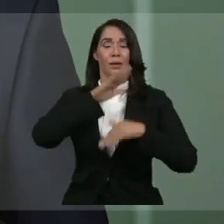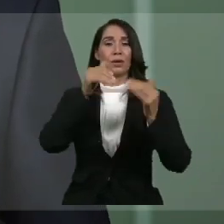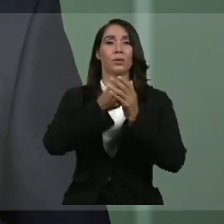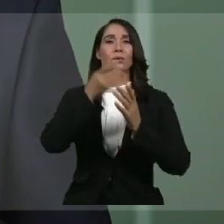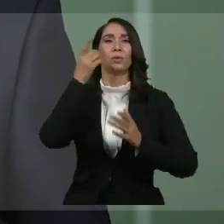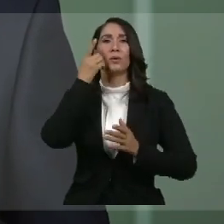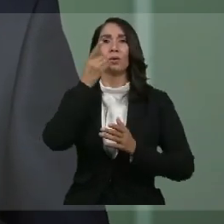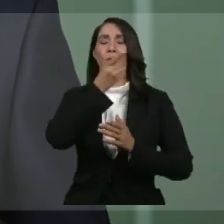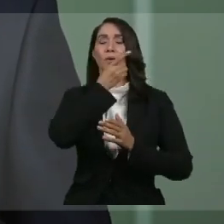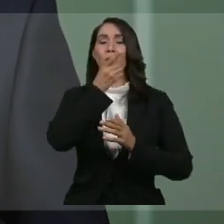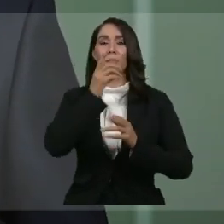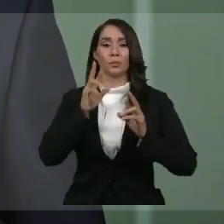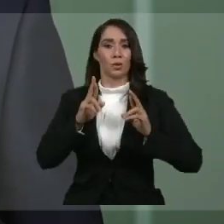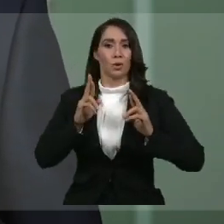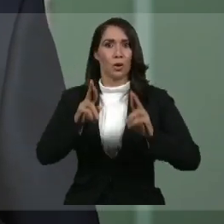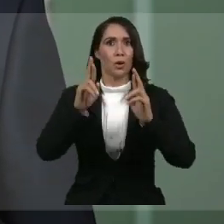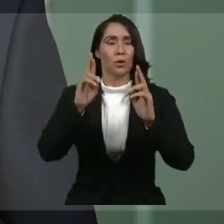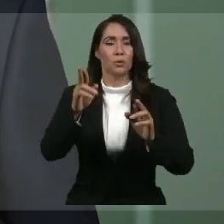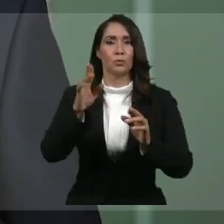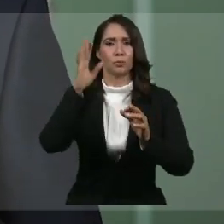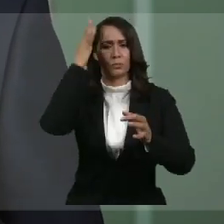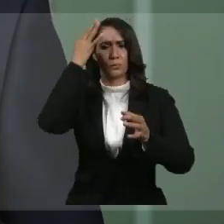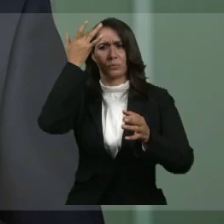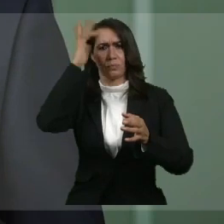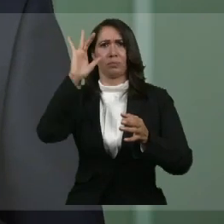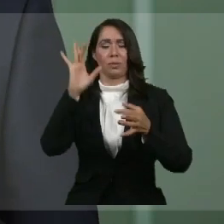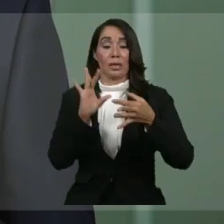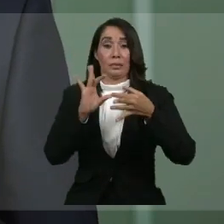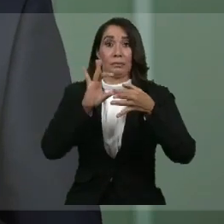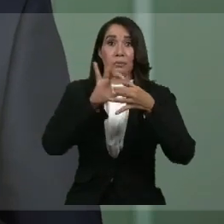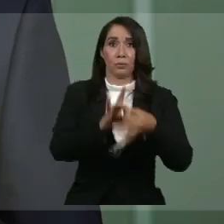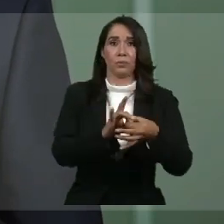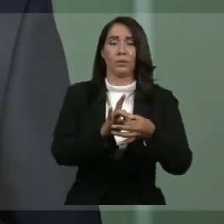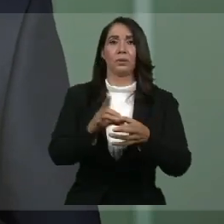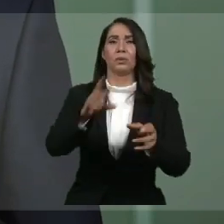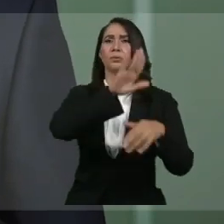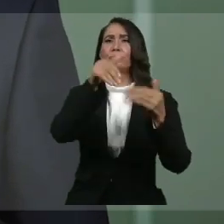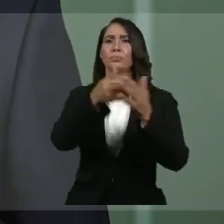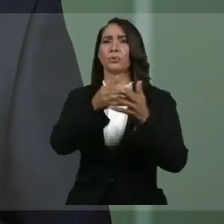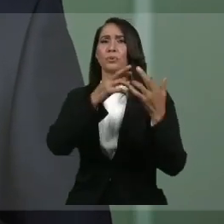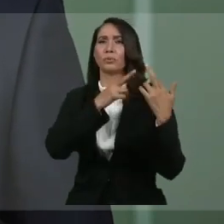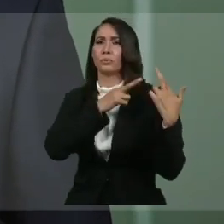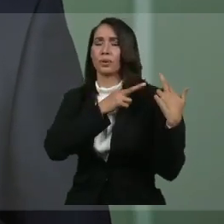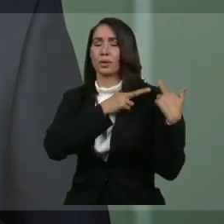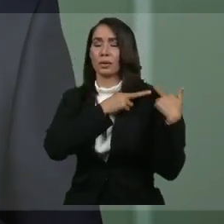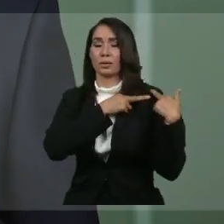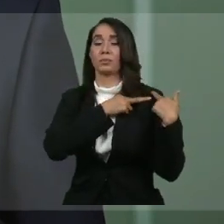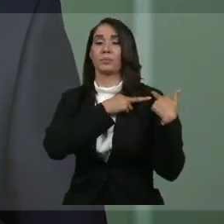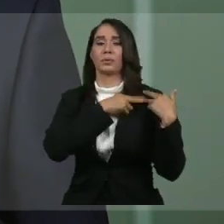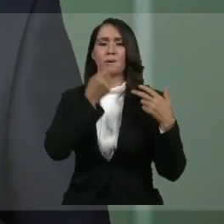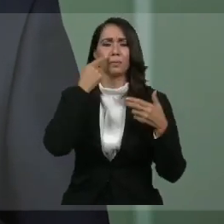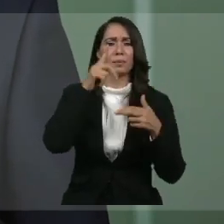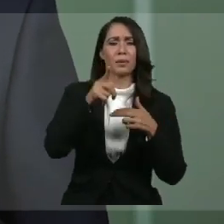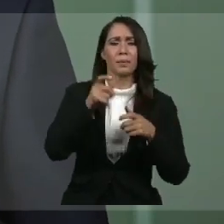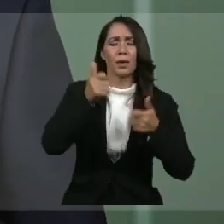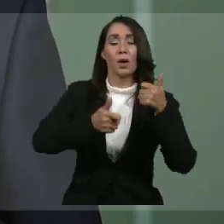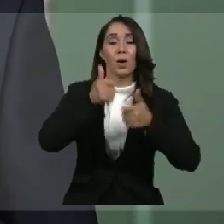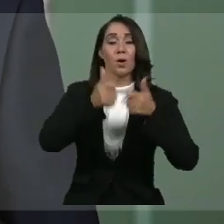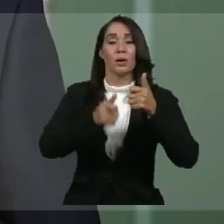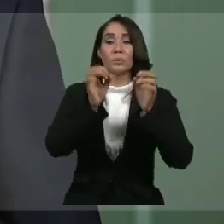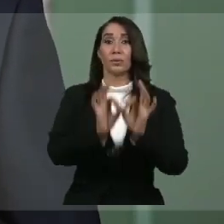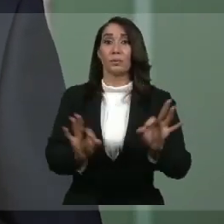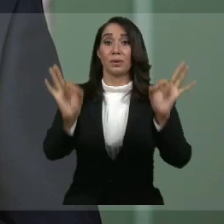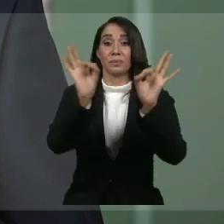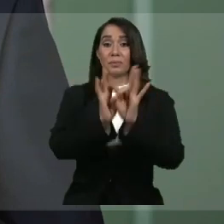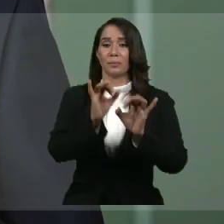reaccionar rápidamente, unidos y con responsabilidad para reorientar las prioridades de nuestras instituciones,